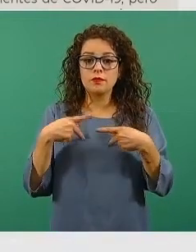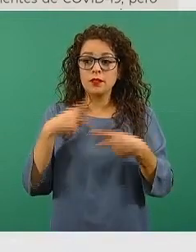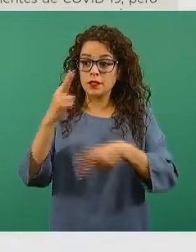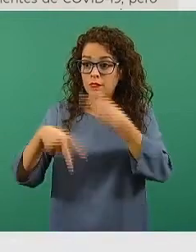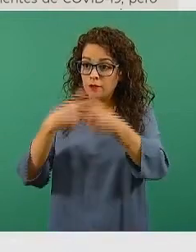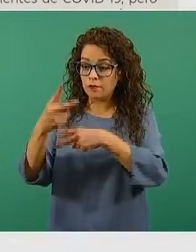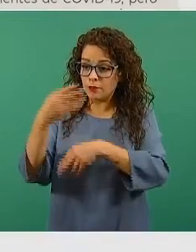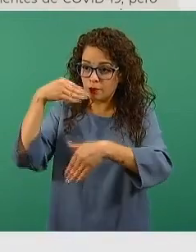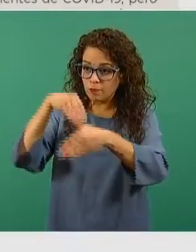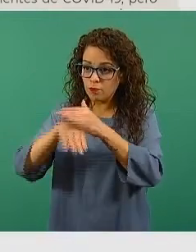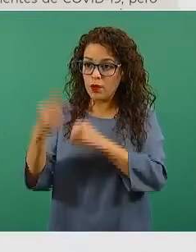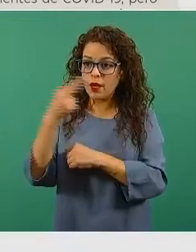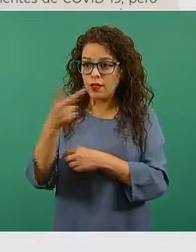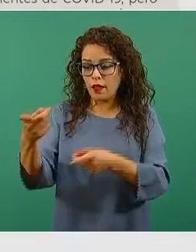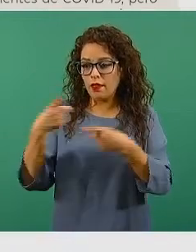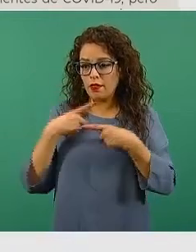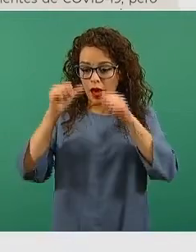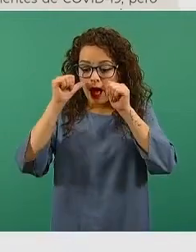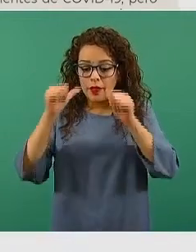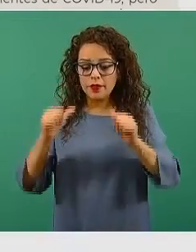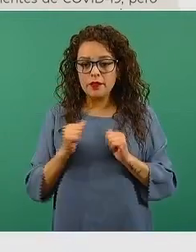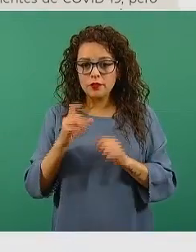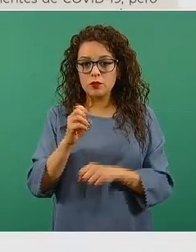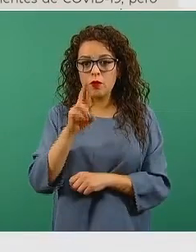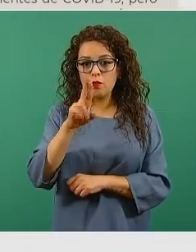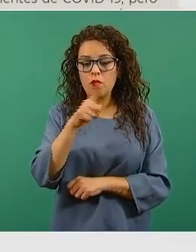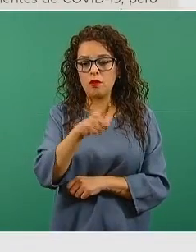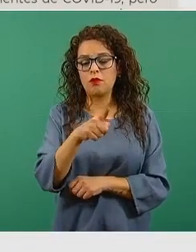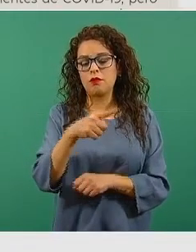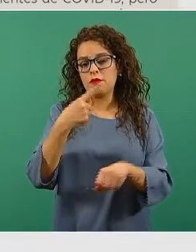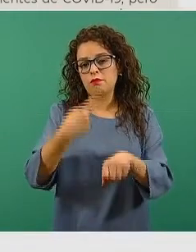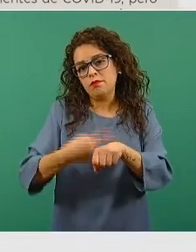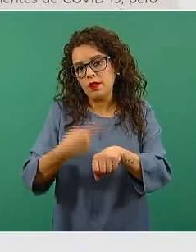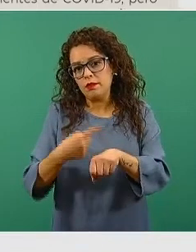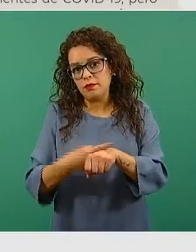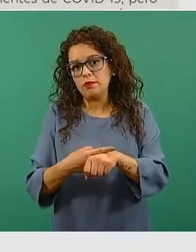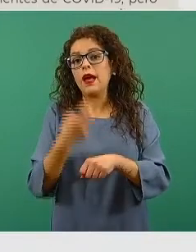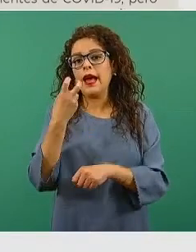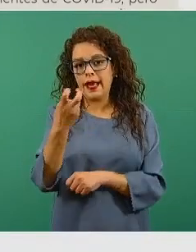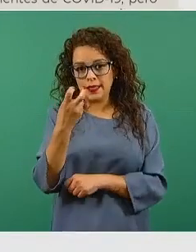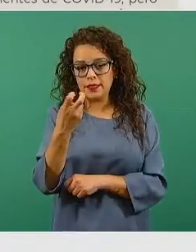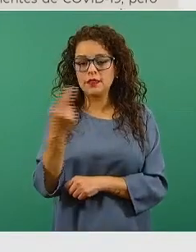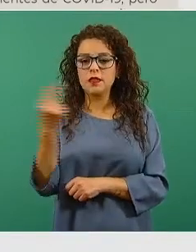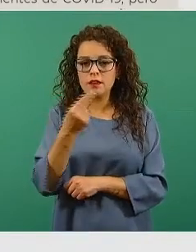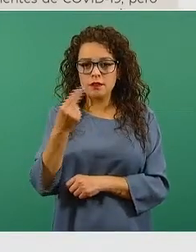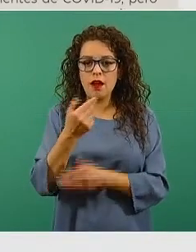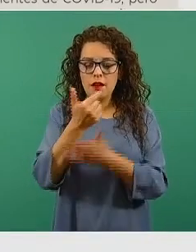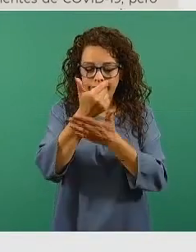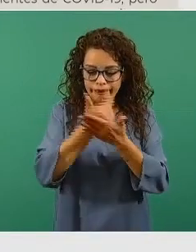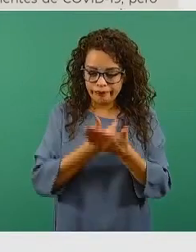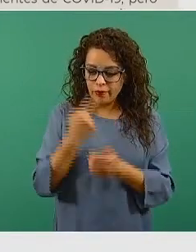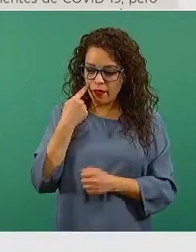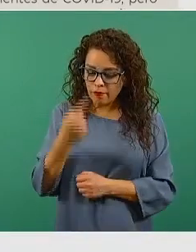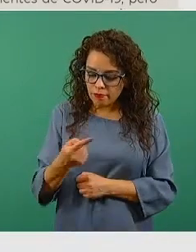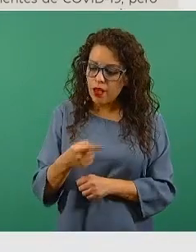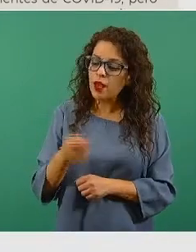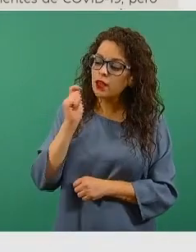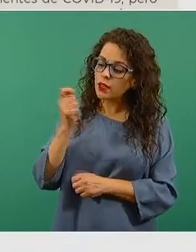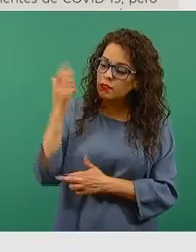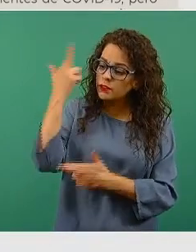requerir de una atención hospitalaria y se hace este triage en donde se da una primera